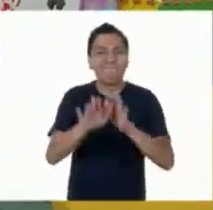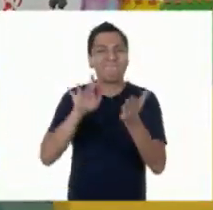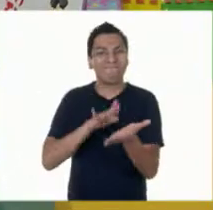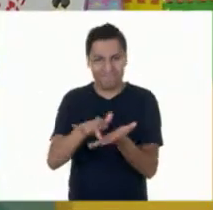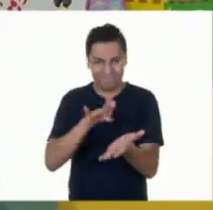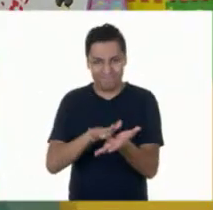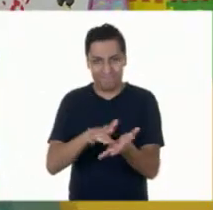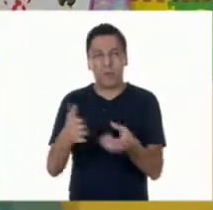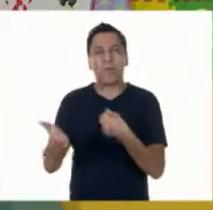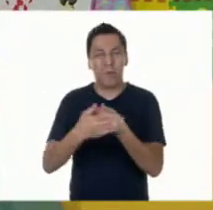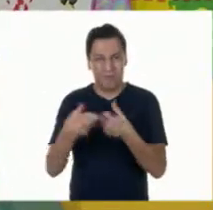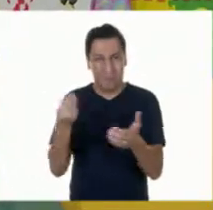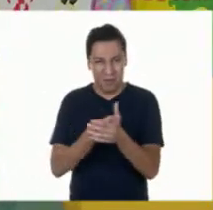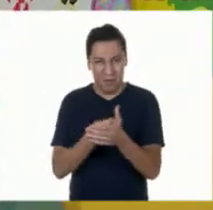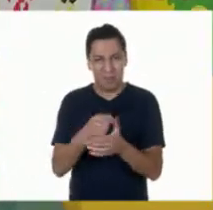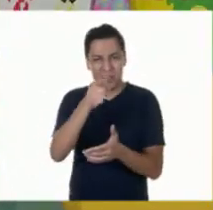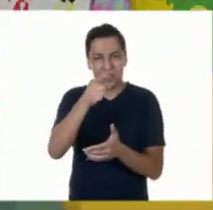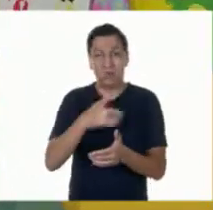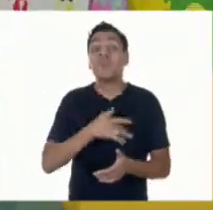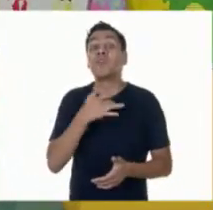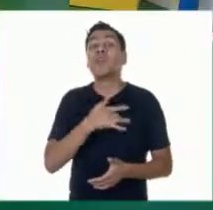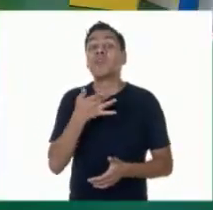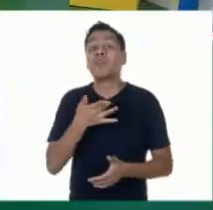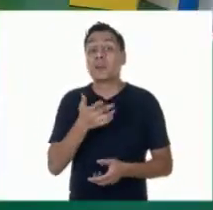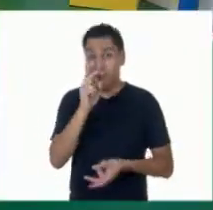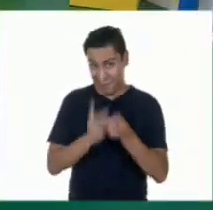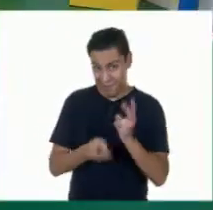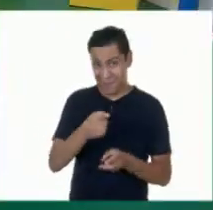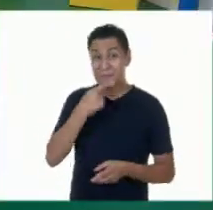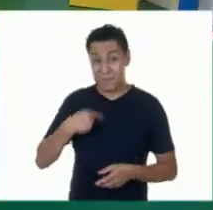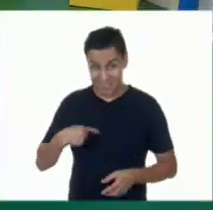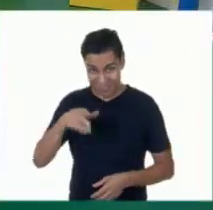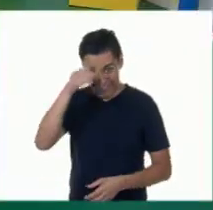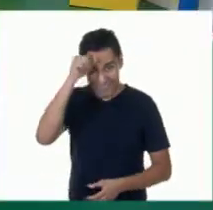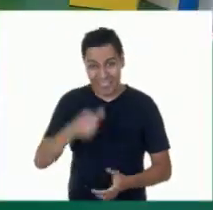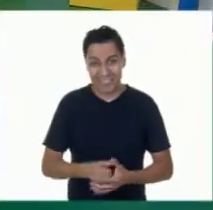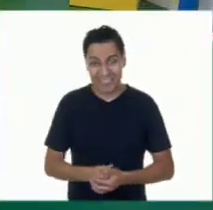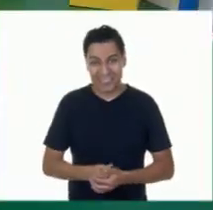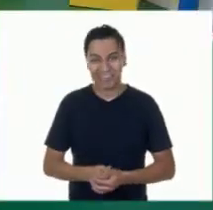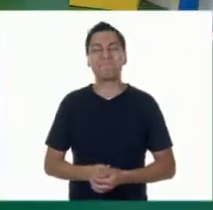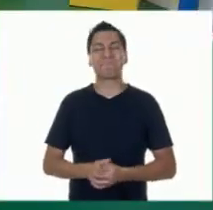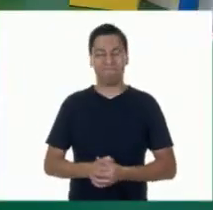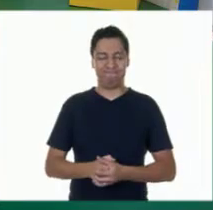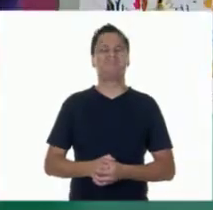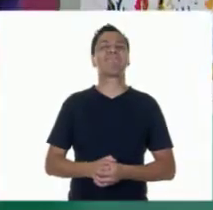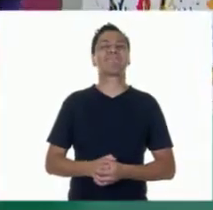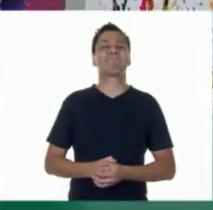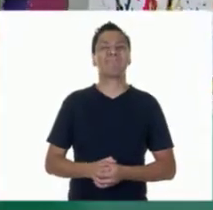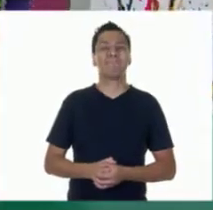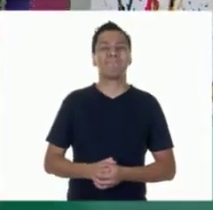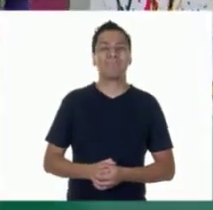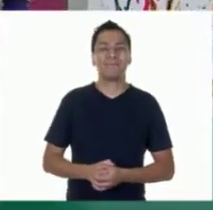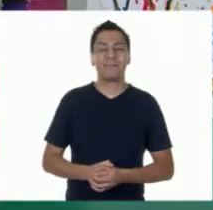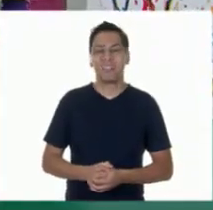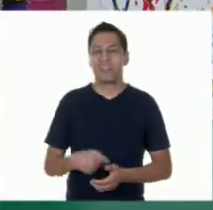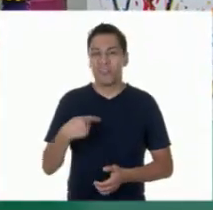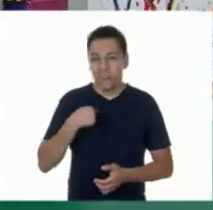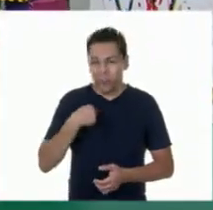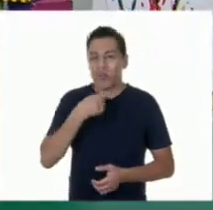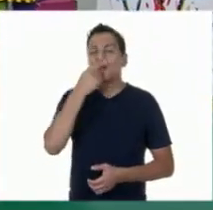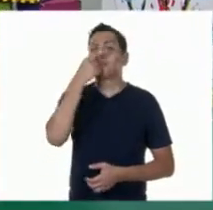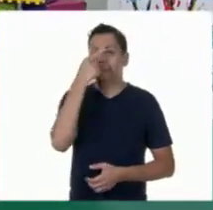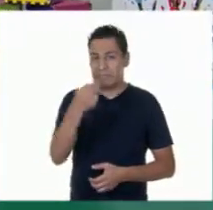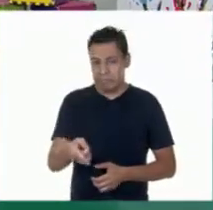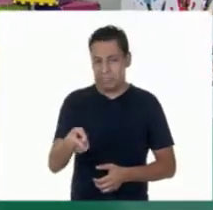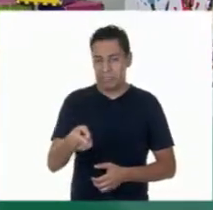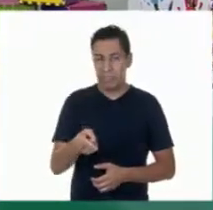contarnos la próxima clase, cómo les fue. ¿Estamos de acuerdo? ¡Sí! Me parece muy bien. Y bueno, como siempre te recuerdo, que si te